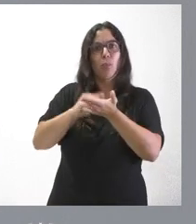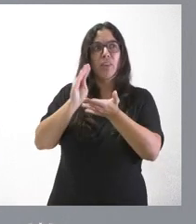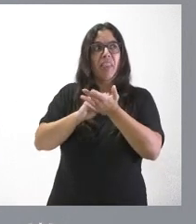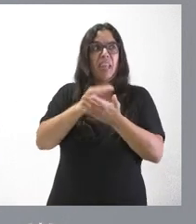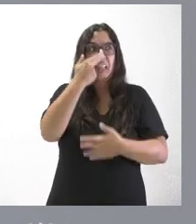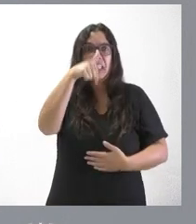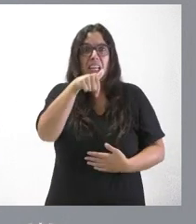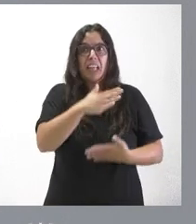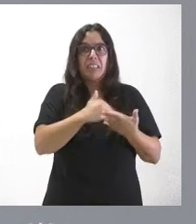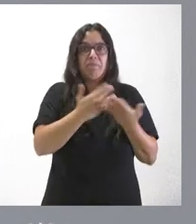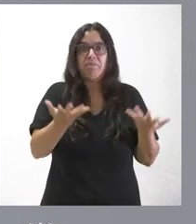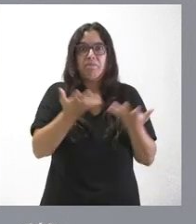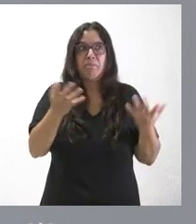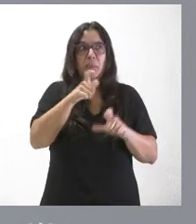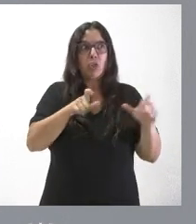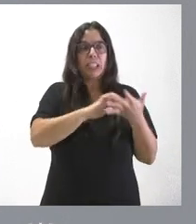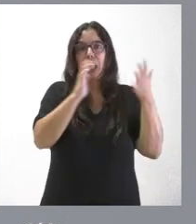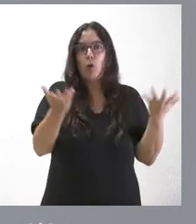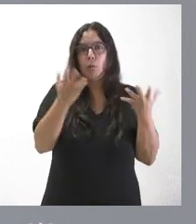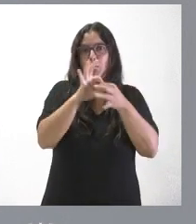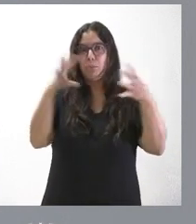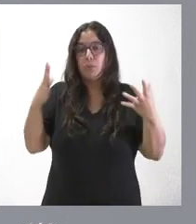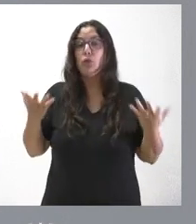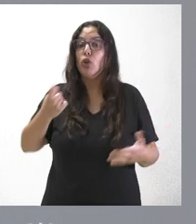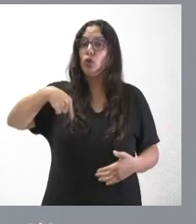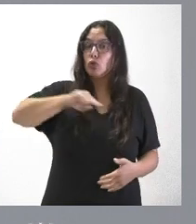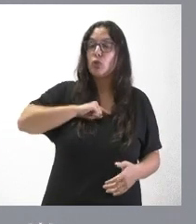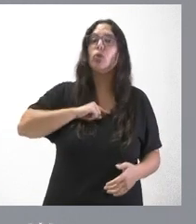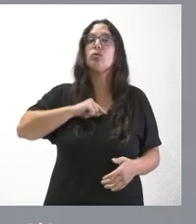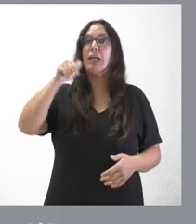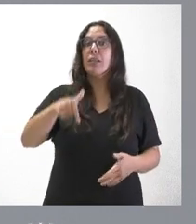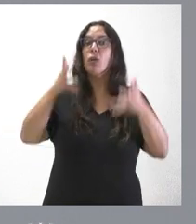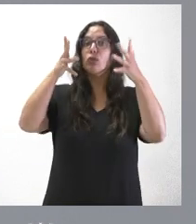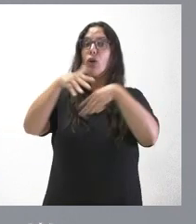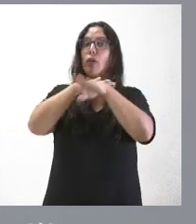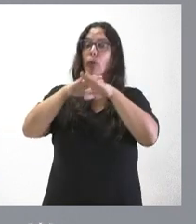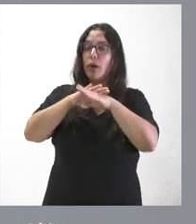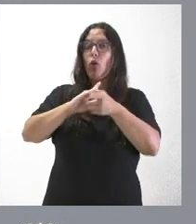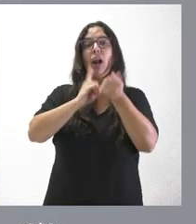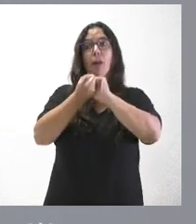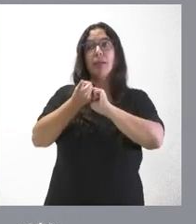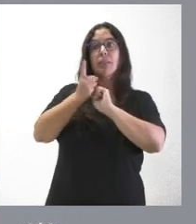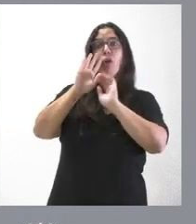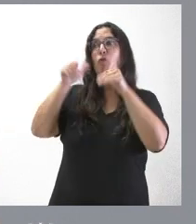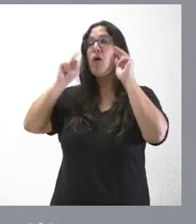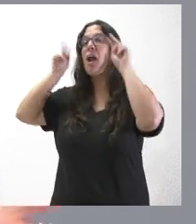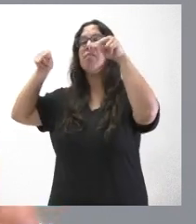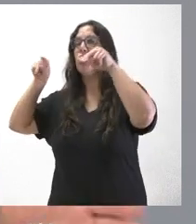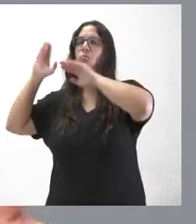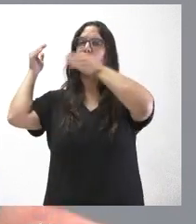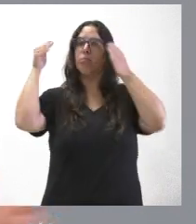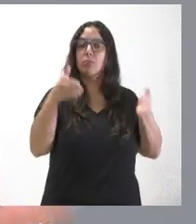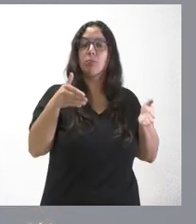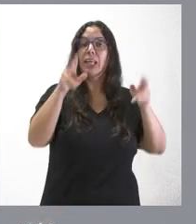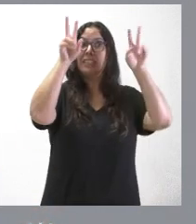directo de los problemas de muchas personas de Castilla y León. Y nosotros hoy, en el Consejo de Gobierno, pues hacemos justo lo contrario. Si ven lo que hoy